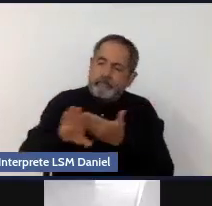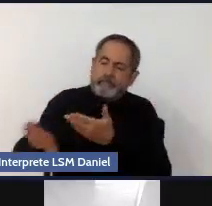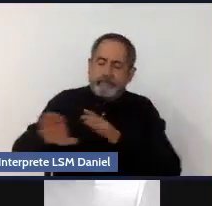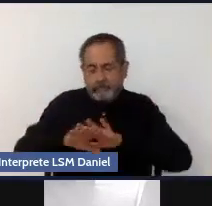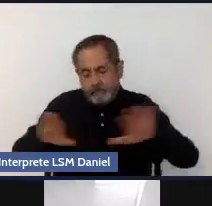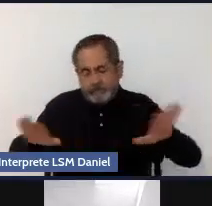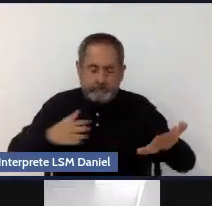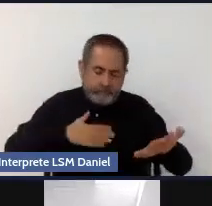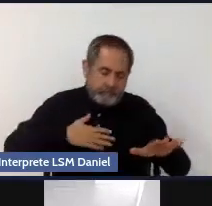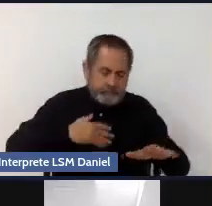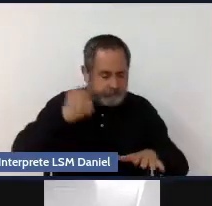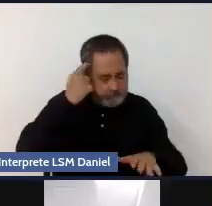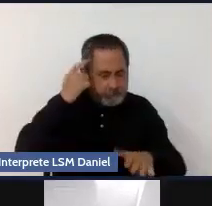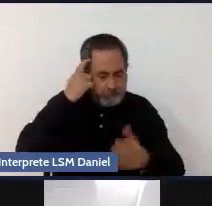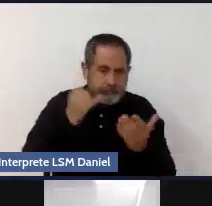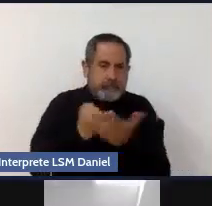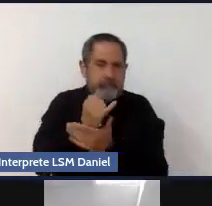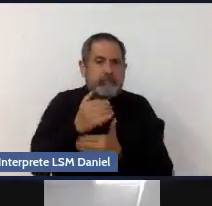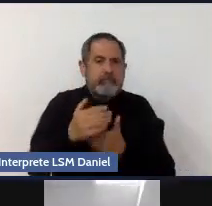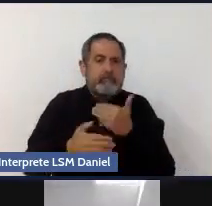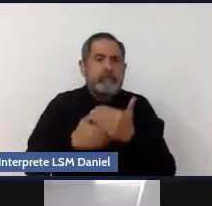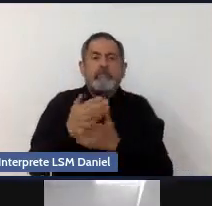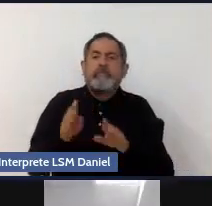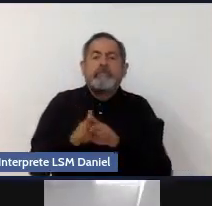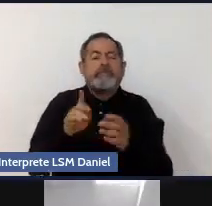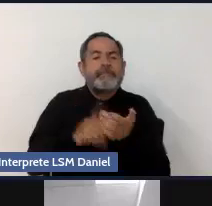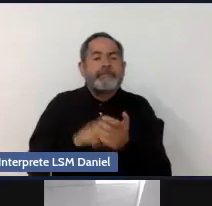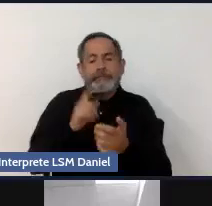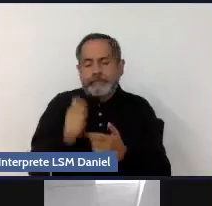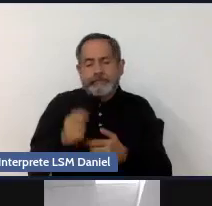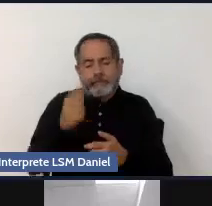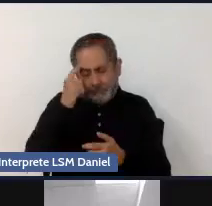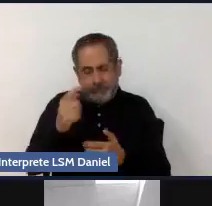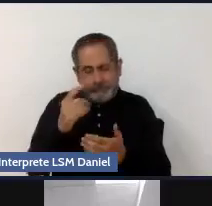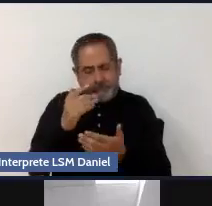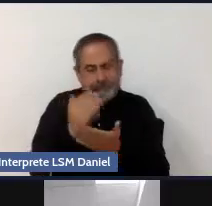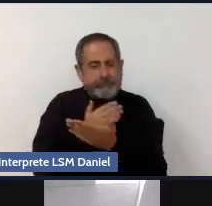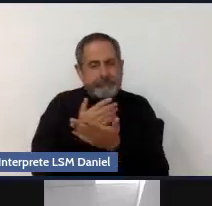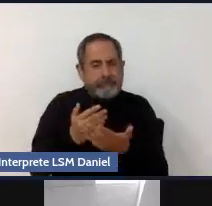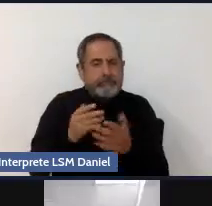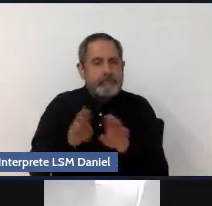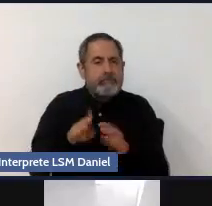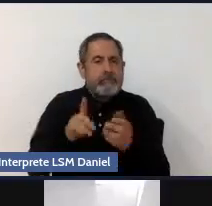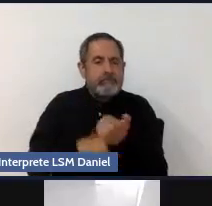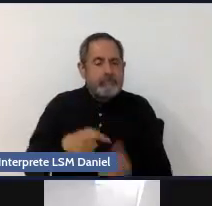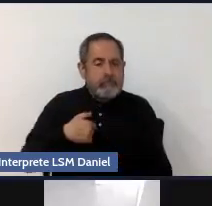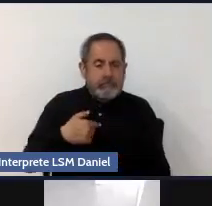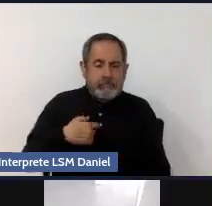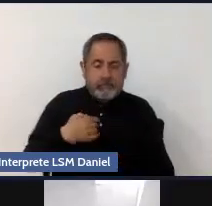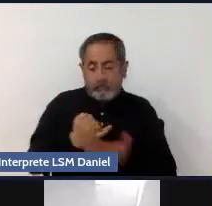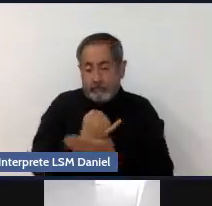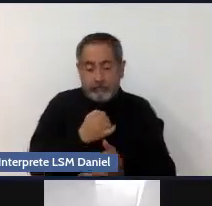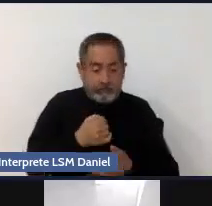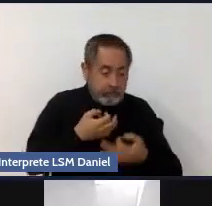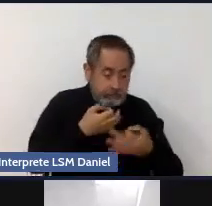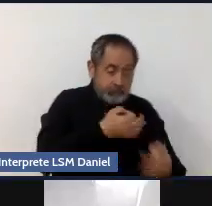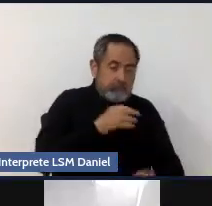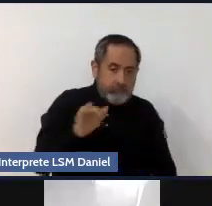conciencia, van a incluir en estas dos áreas.